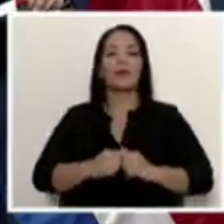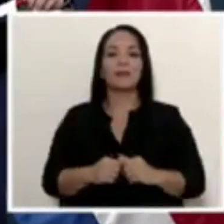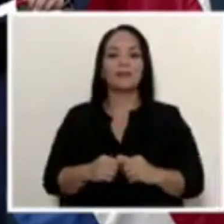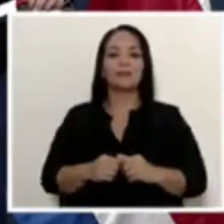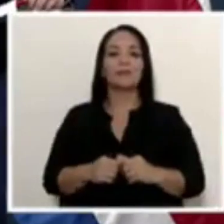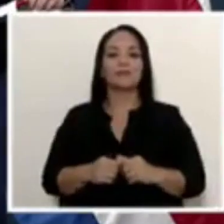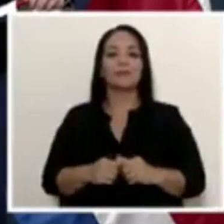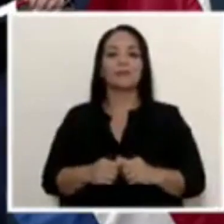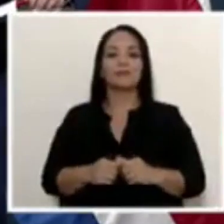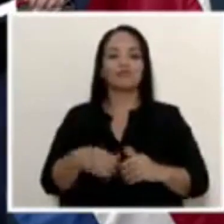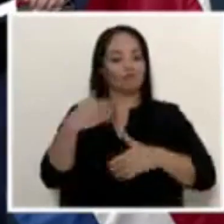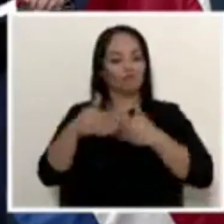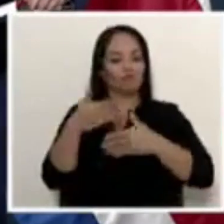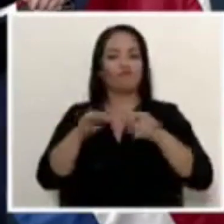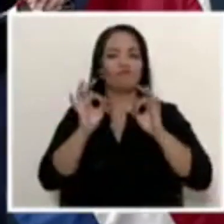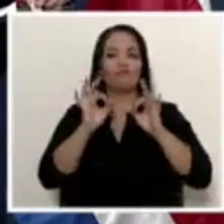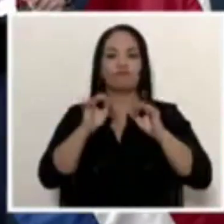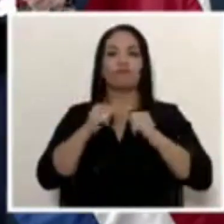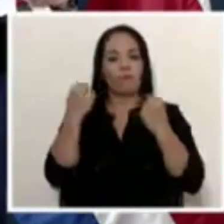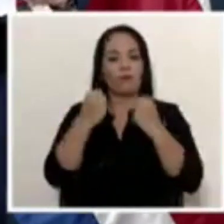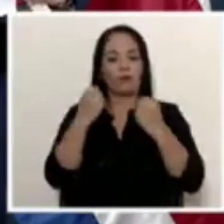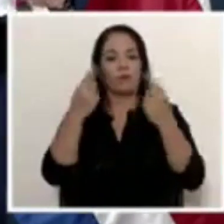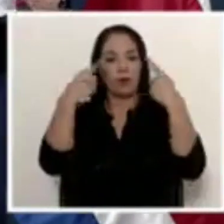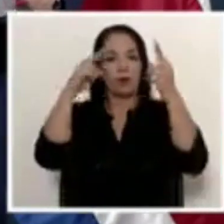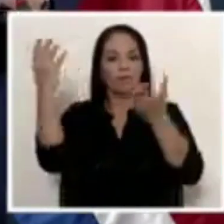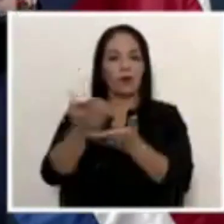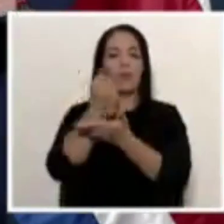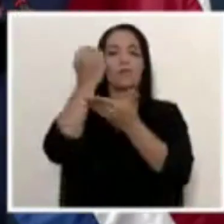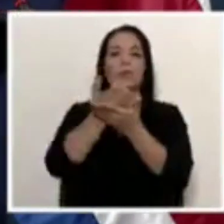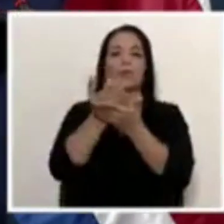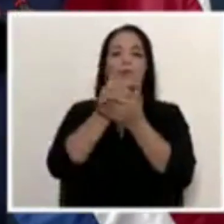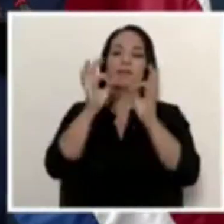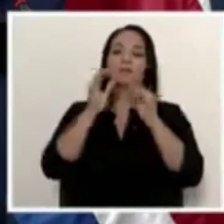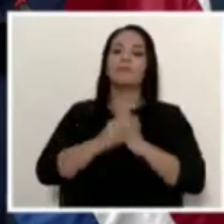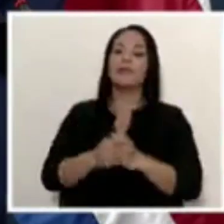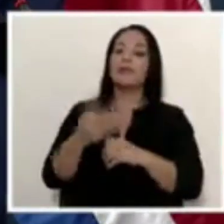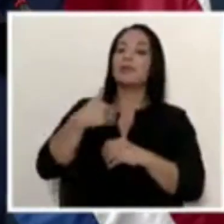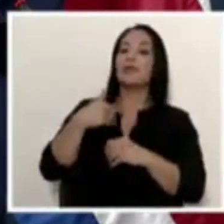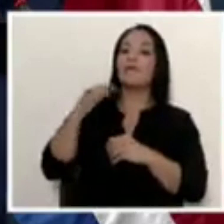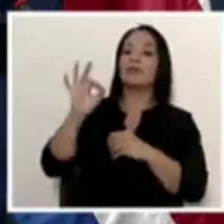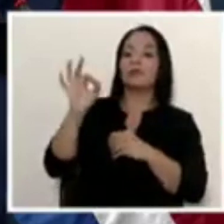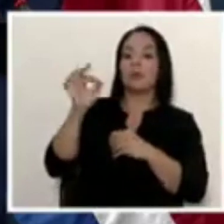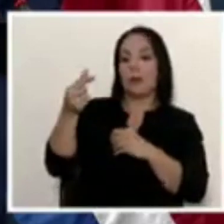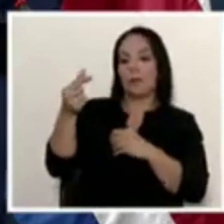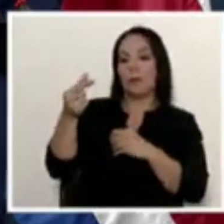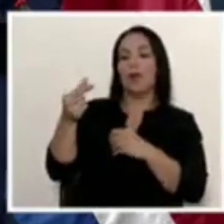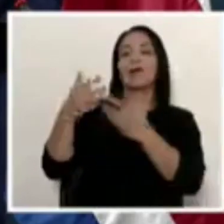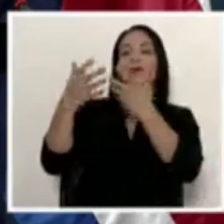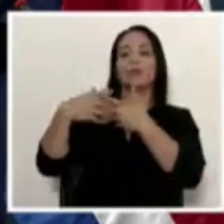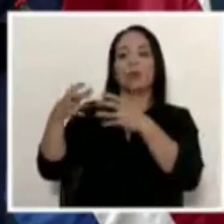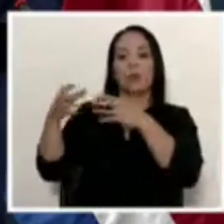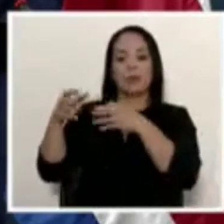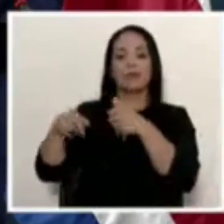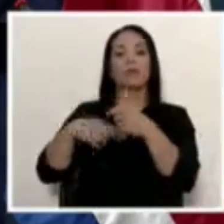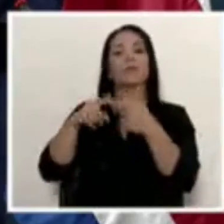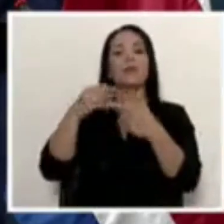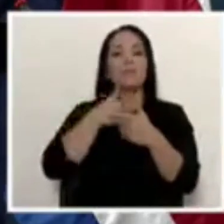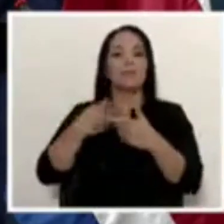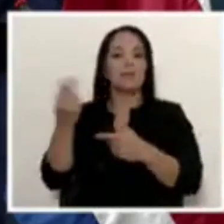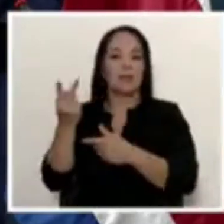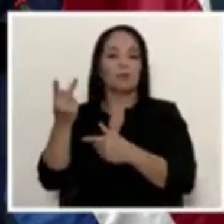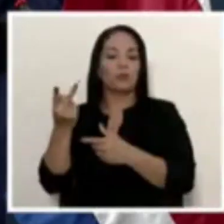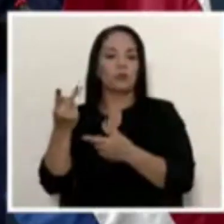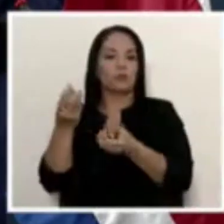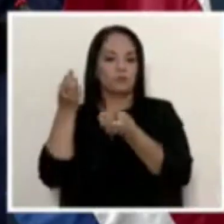que tiene un ritmo fuerte hacia la recuperación. El señor Francisco Gamboa, ministro de Economía, Industria y Comercio, y el presidente nos